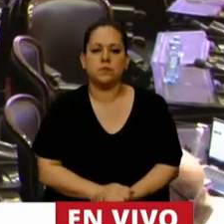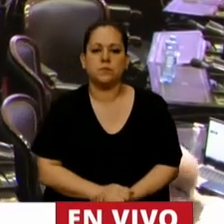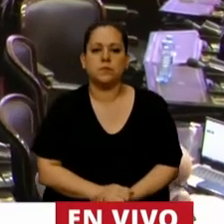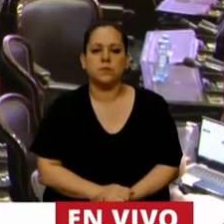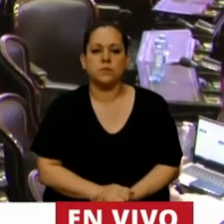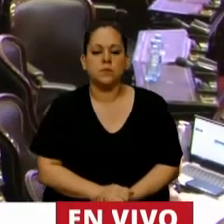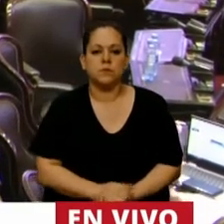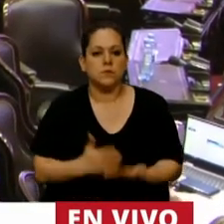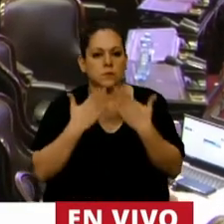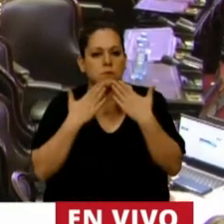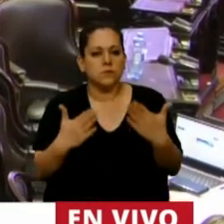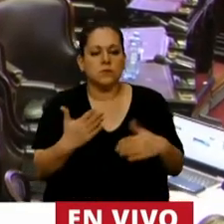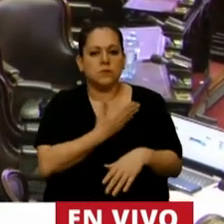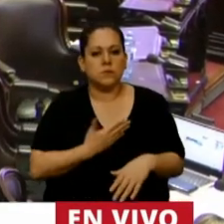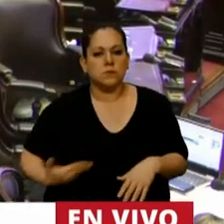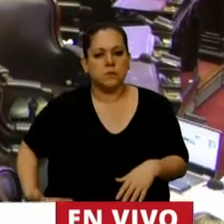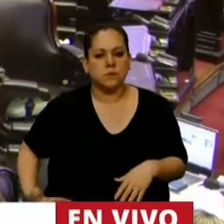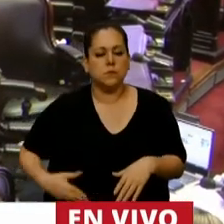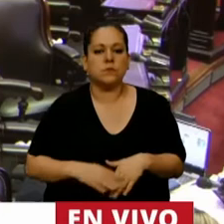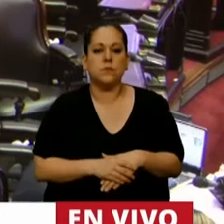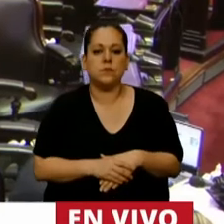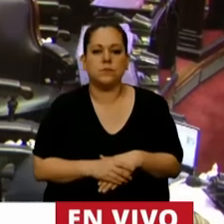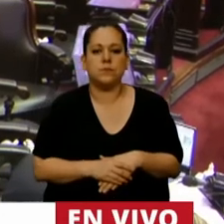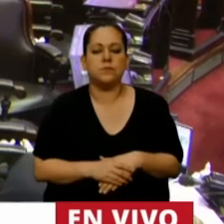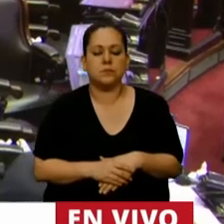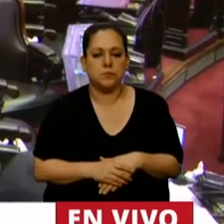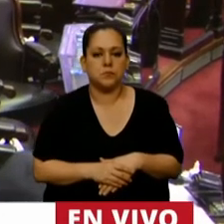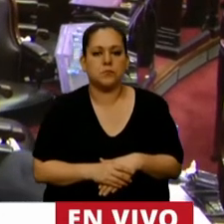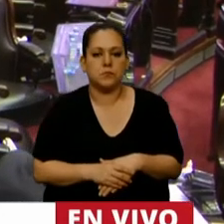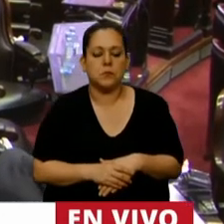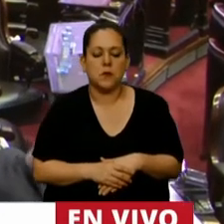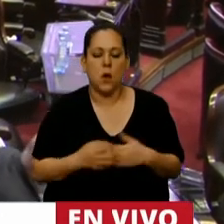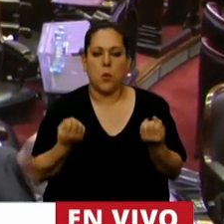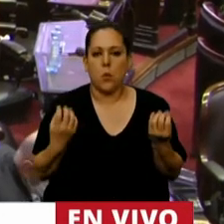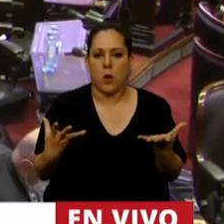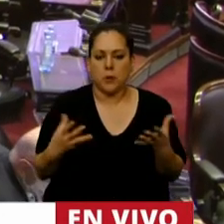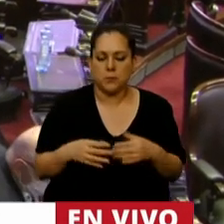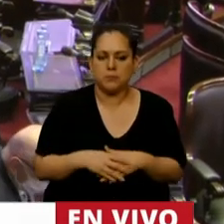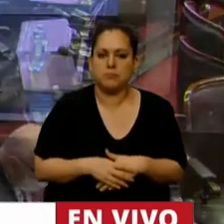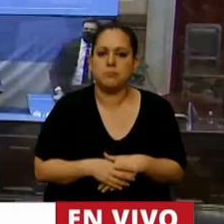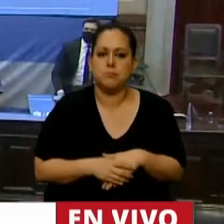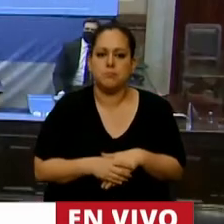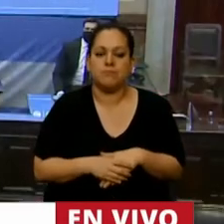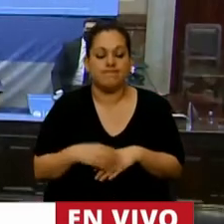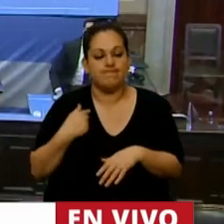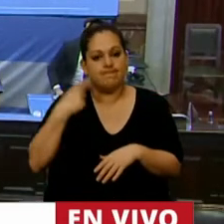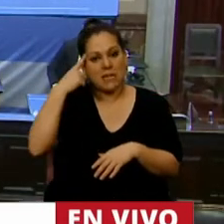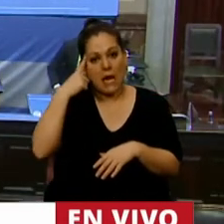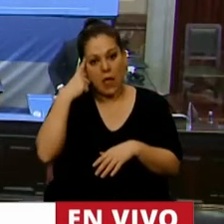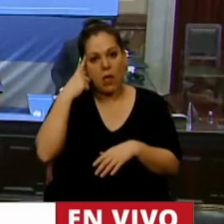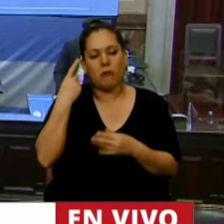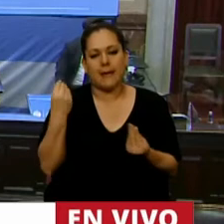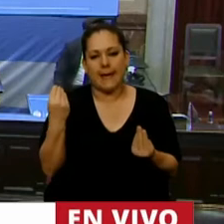Muchas gracias, Presidente. Bueno, en principio creo que